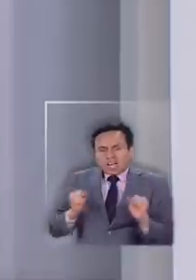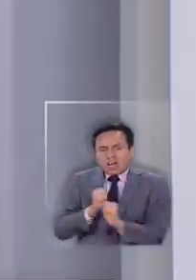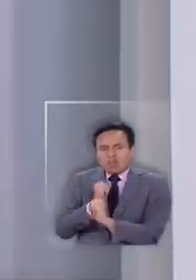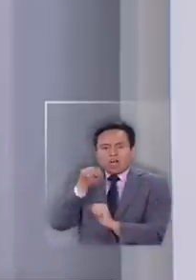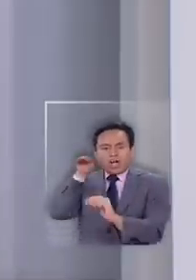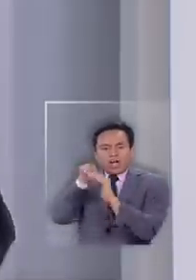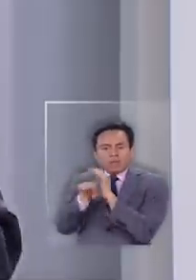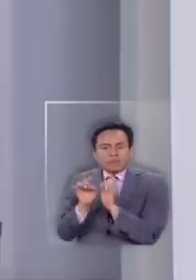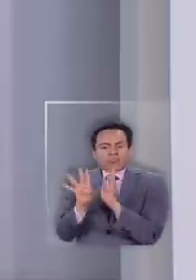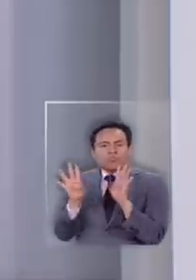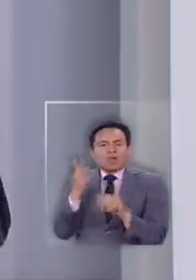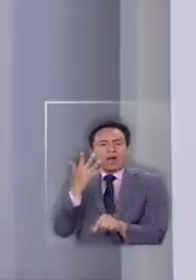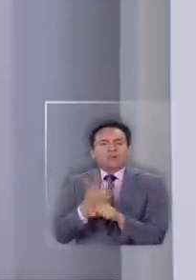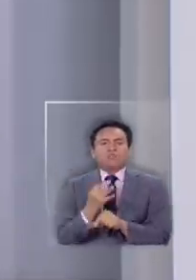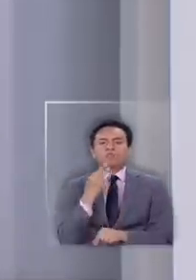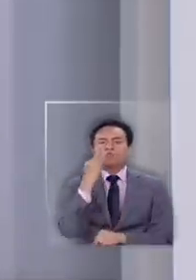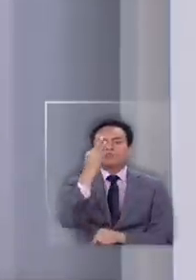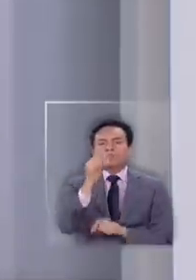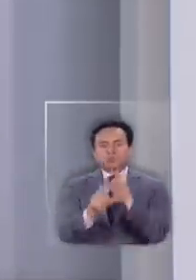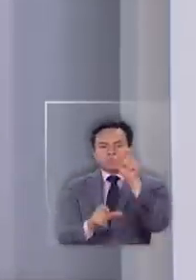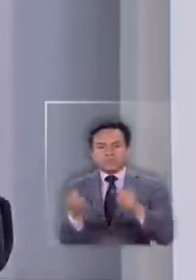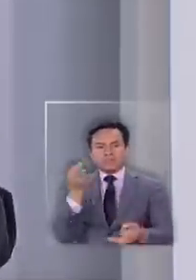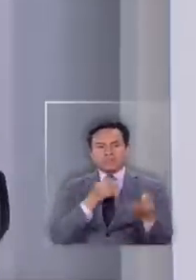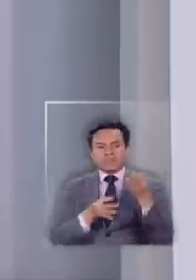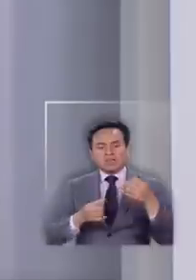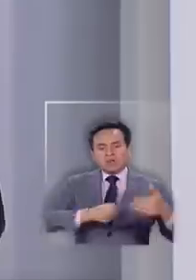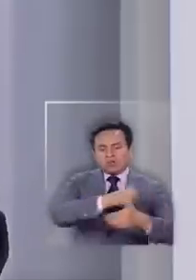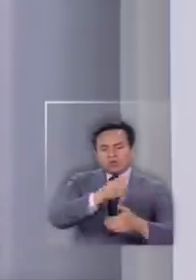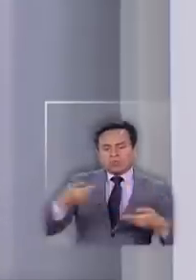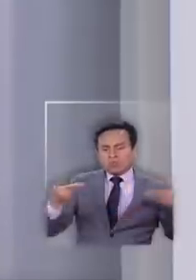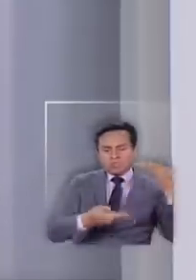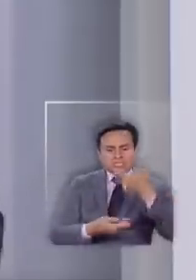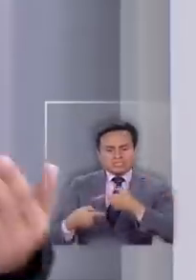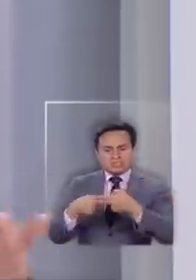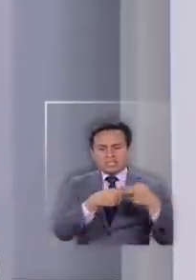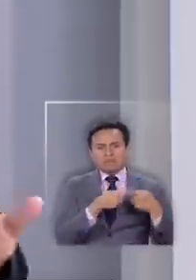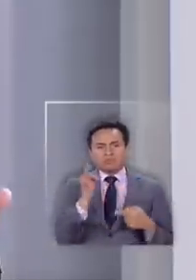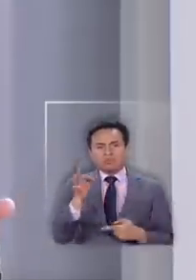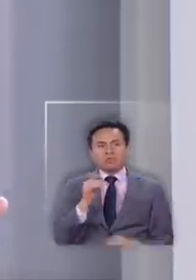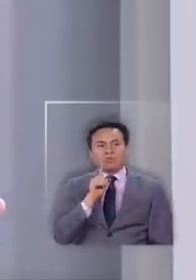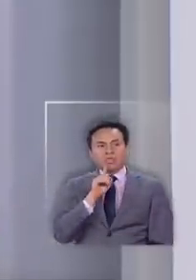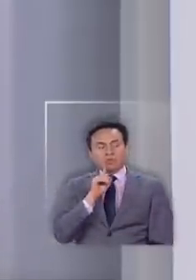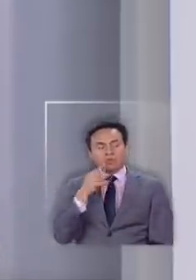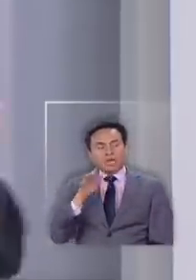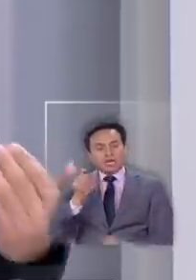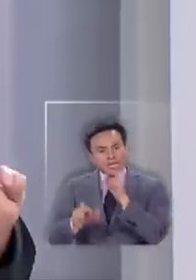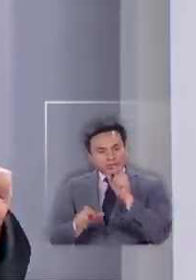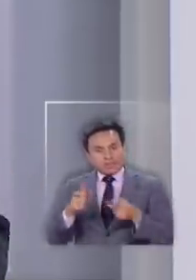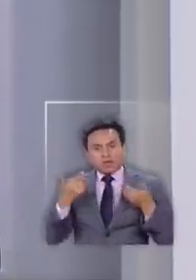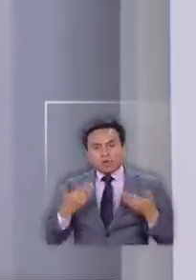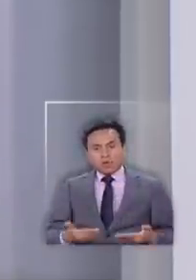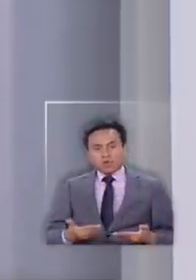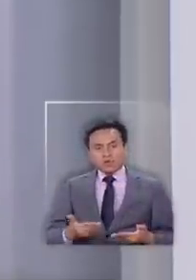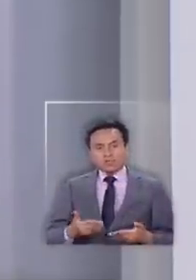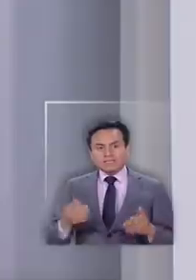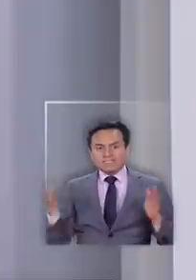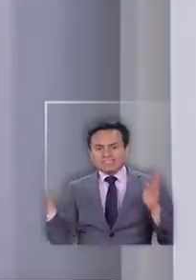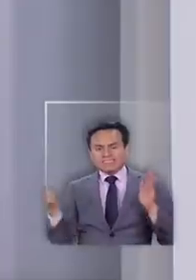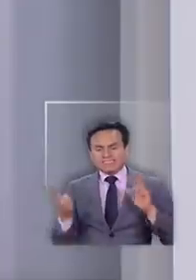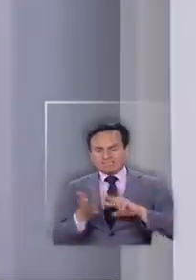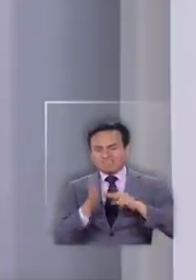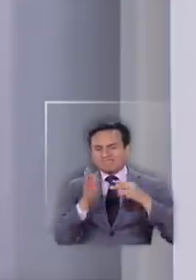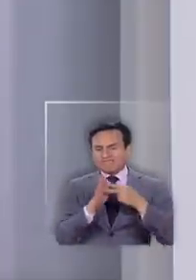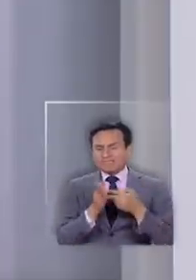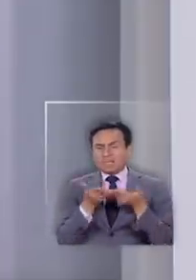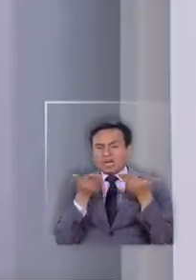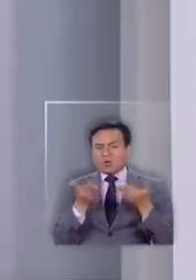alimentación en caso de tengamos que hacer lo que la gente llama ollas comunes, ollas solidarias. Porque ya tengo gente que hoy día, con el impacto de